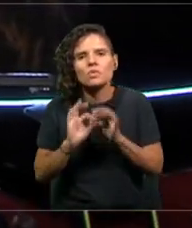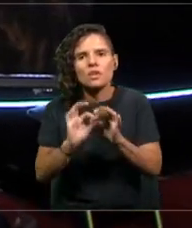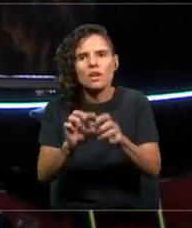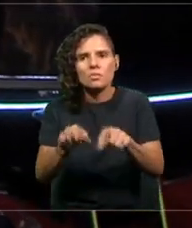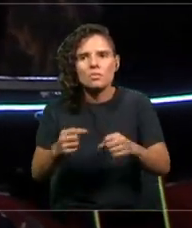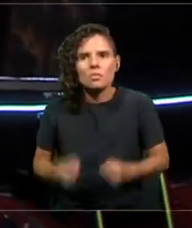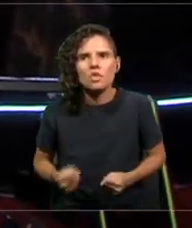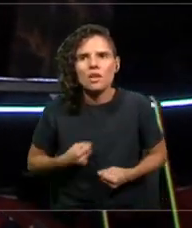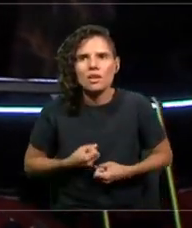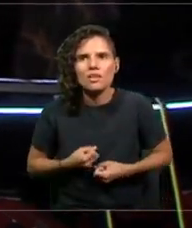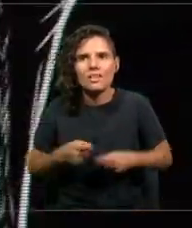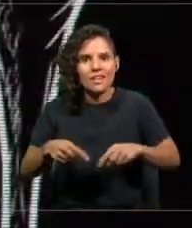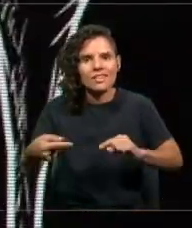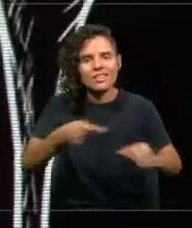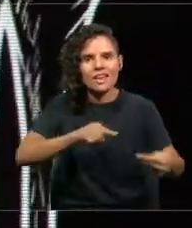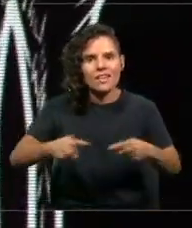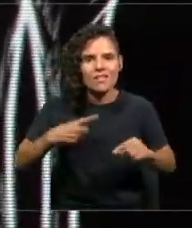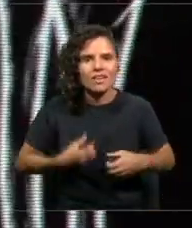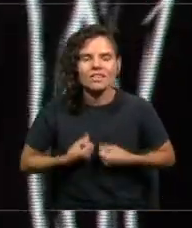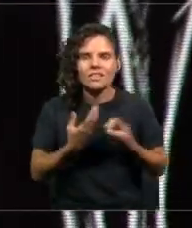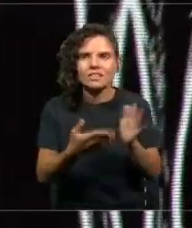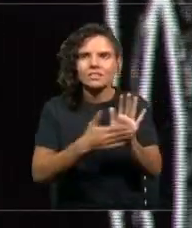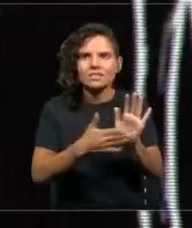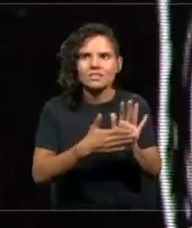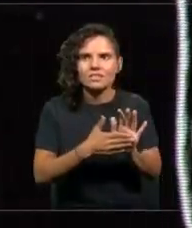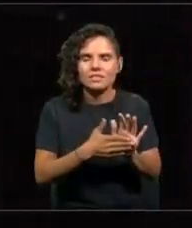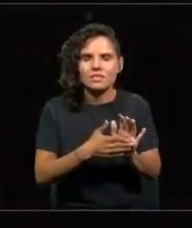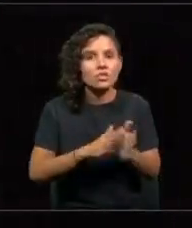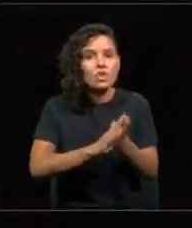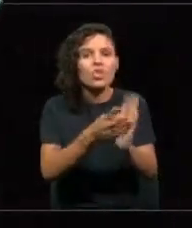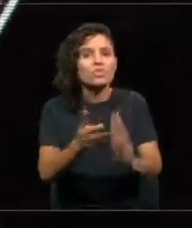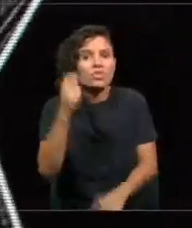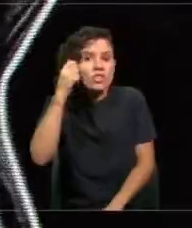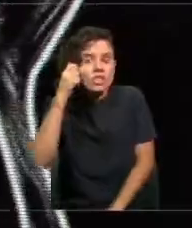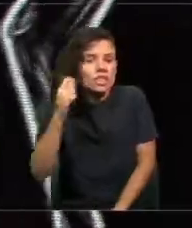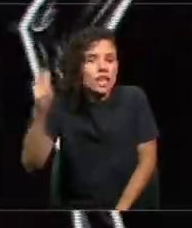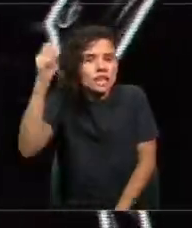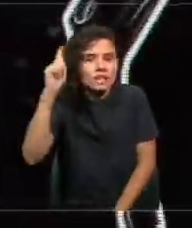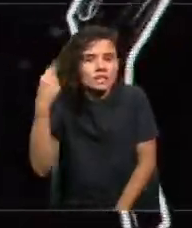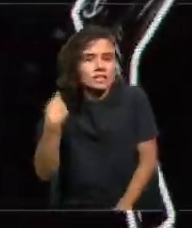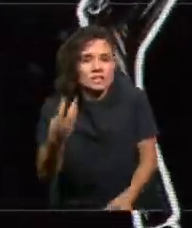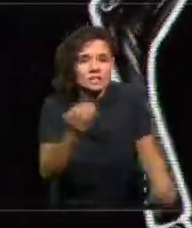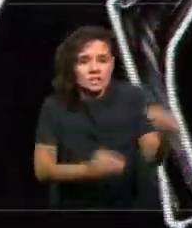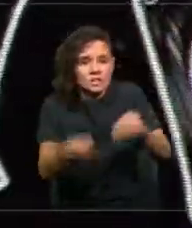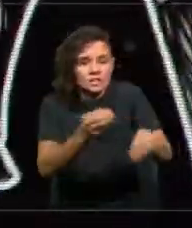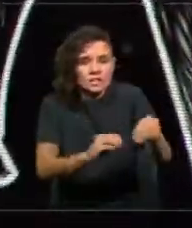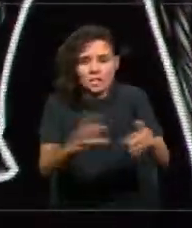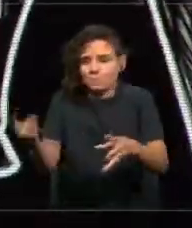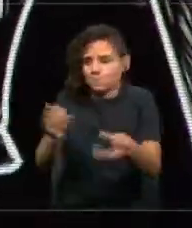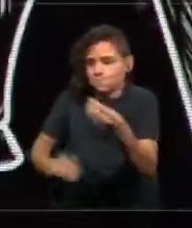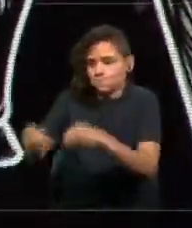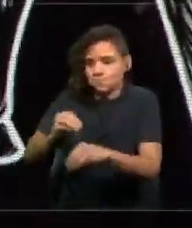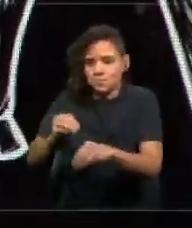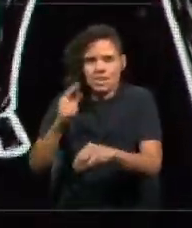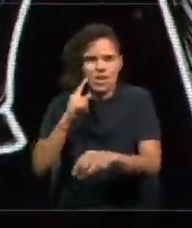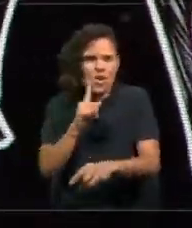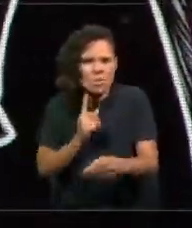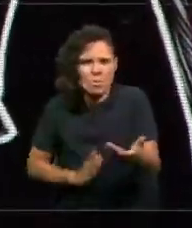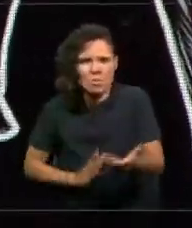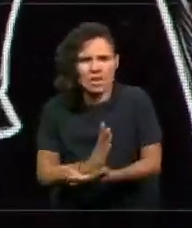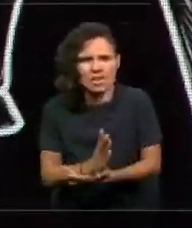con ustedes este debate. Estas son tesis en construcción. pero que parten de experiencias,